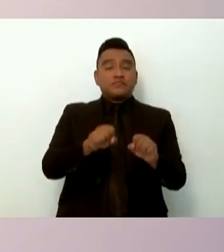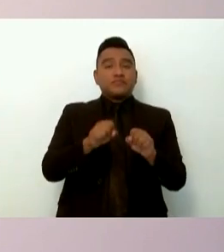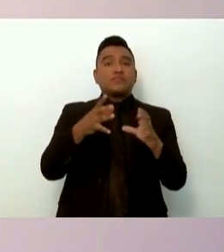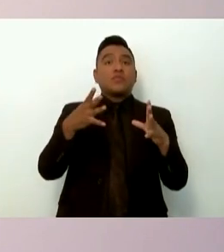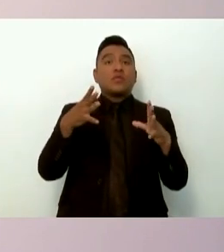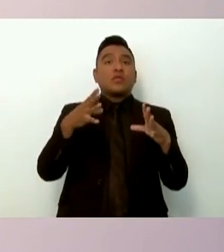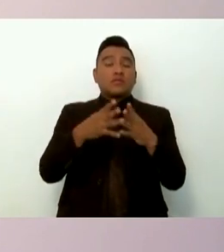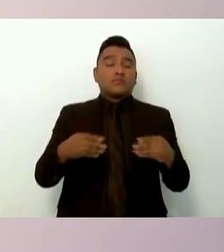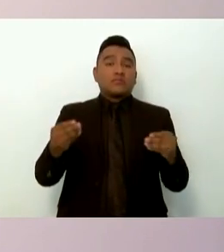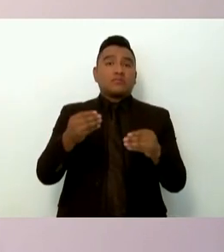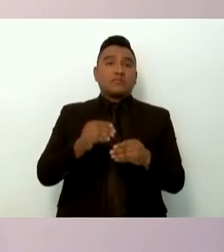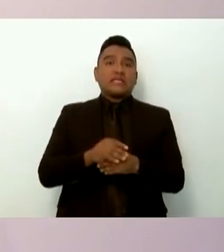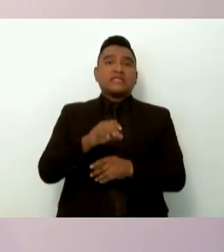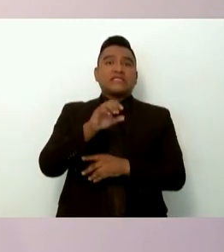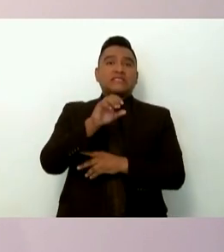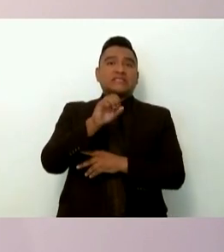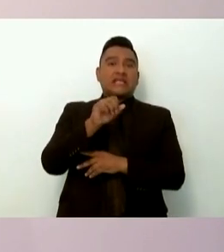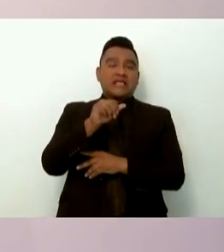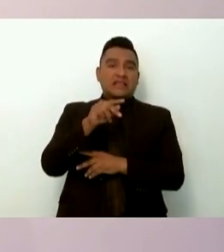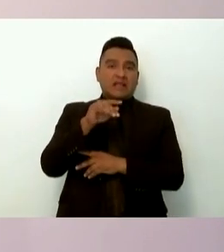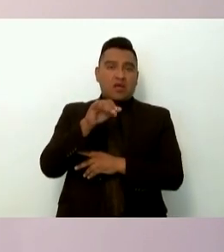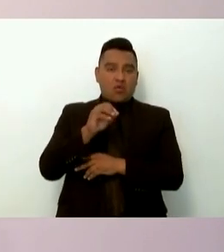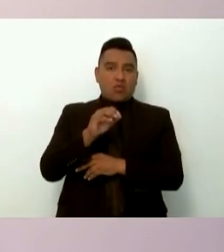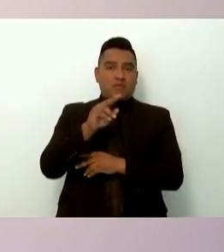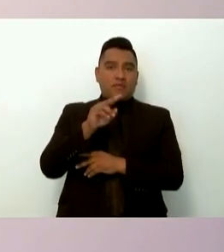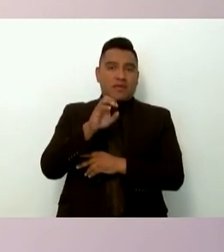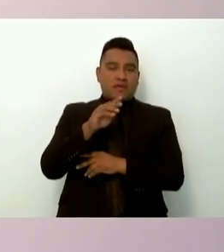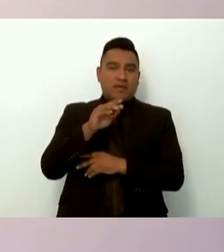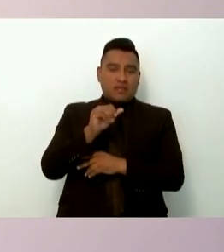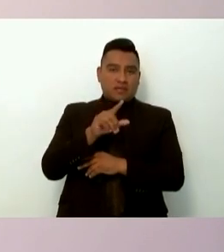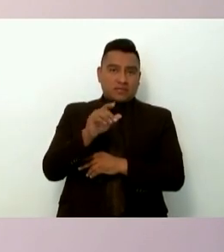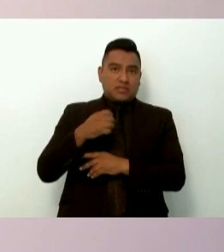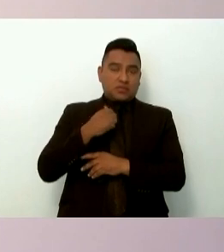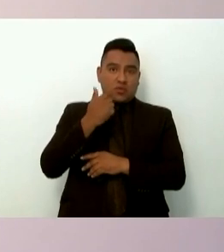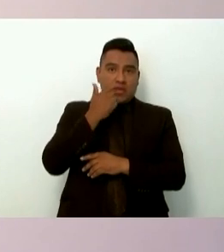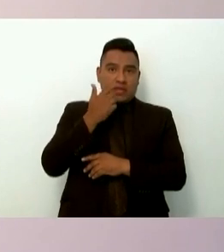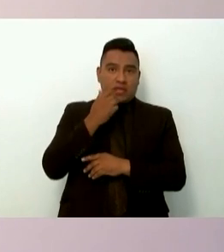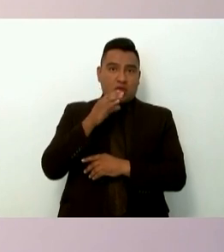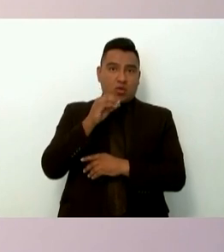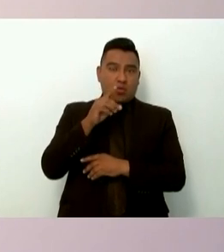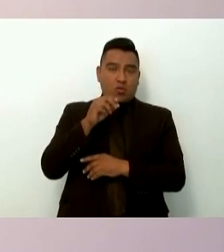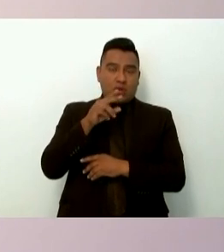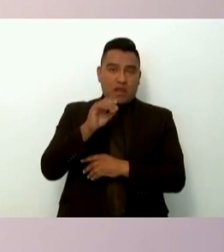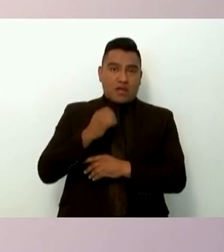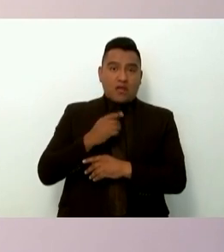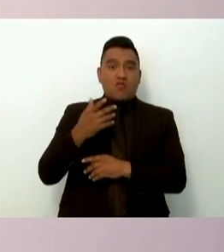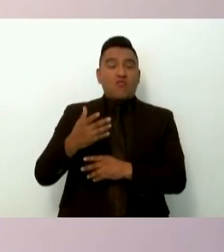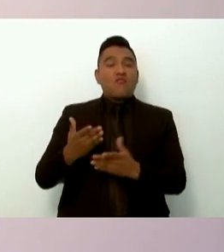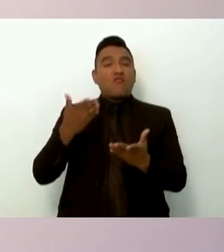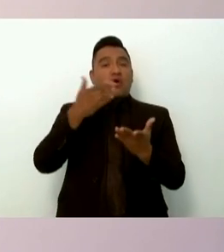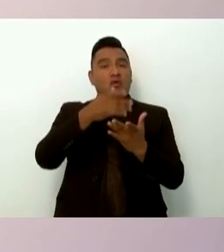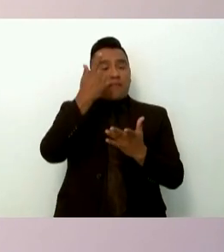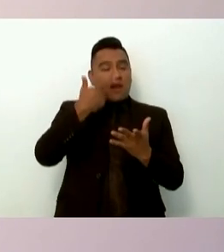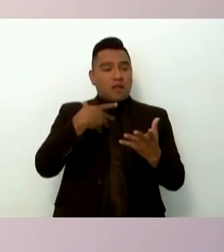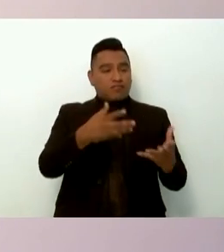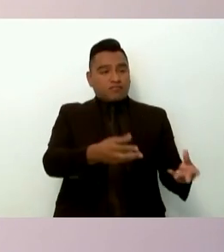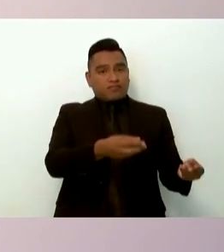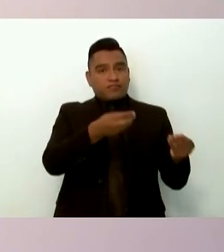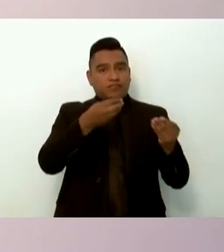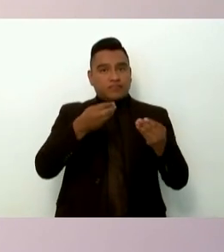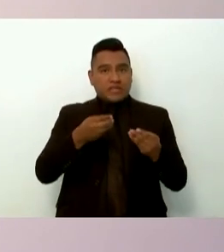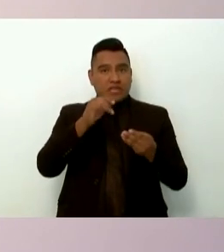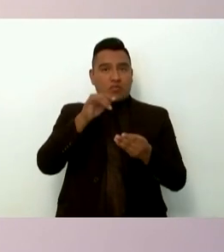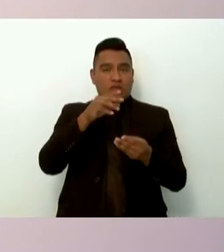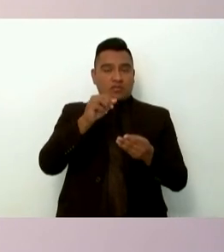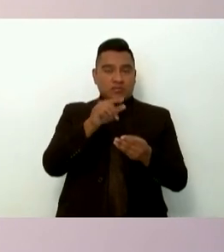Francisco Salgado Valladares instruyó a la Policía de Cocula a recoger a los estudiantes de la Comandancia de Iguala y entregarlos en Loma de